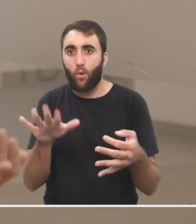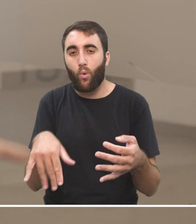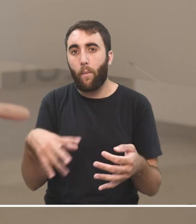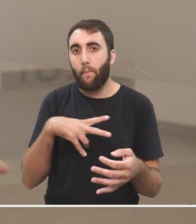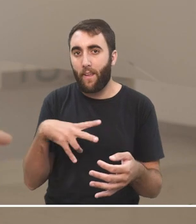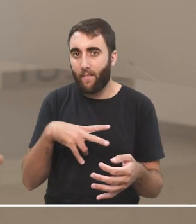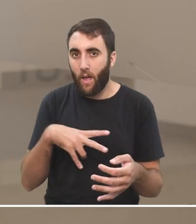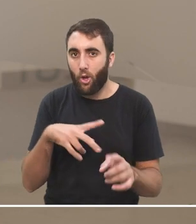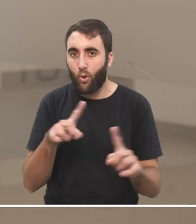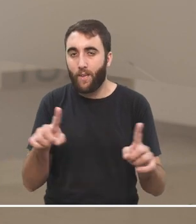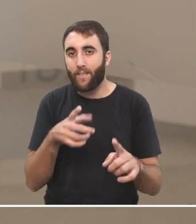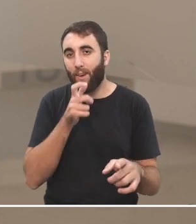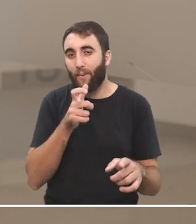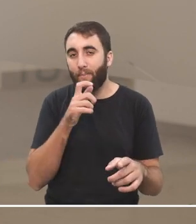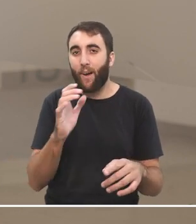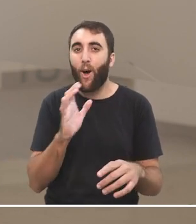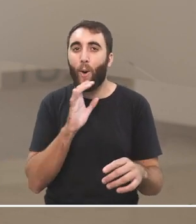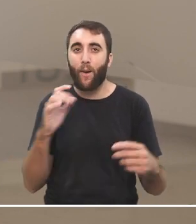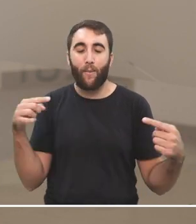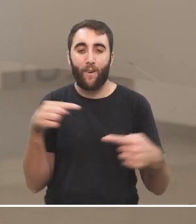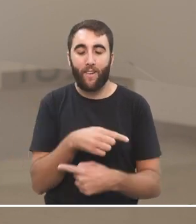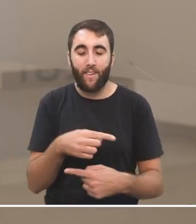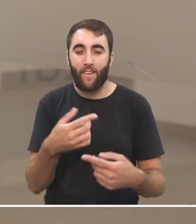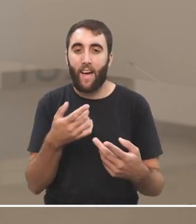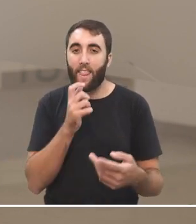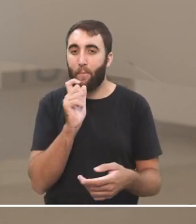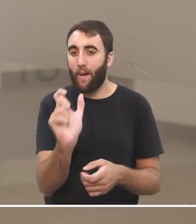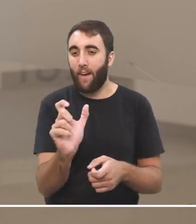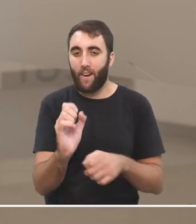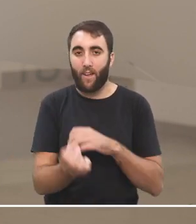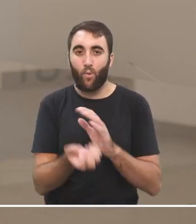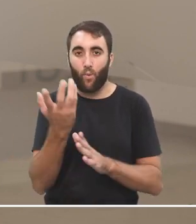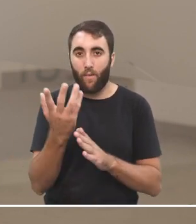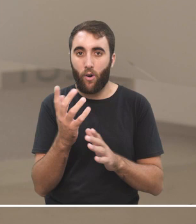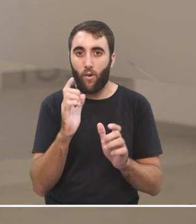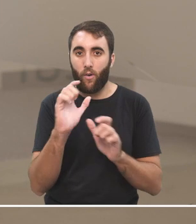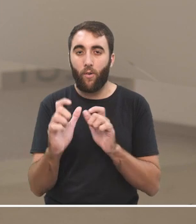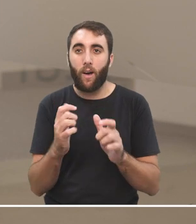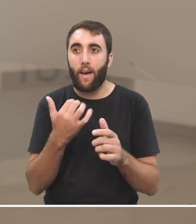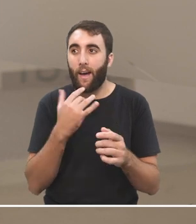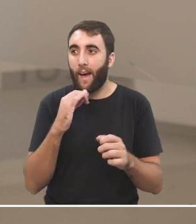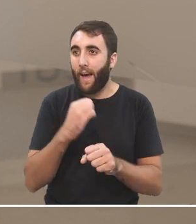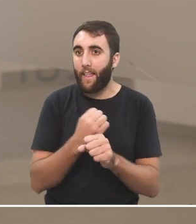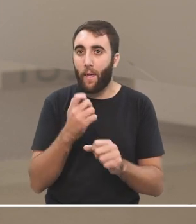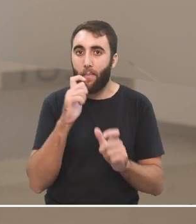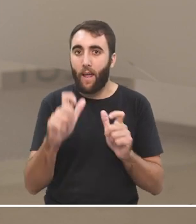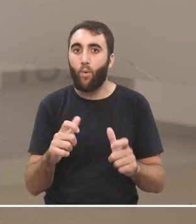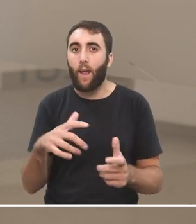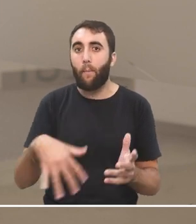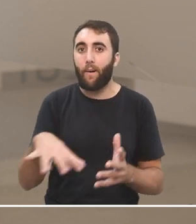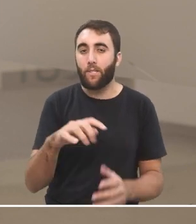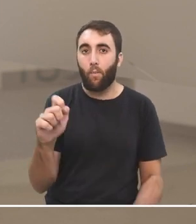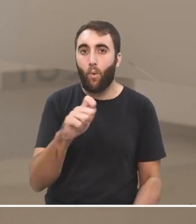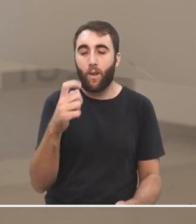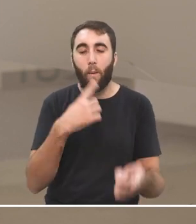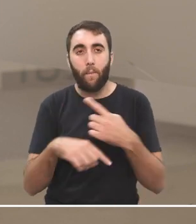privados, es una paradoja, porque quizás incluso el vocabulario moderno ya es insuficiente, un espacio público, pero